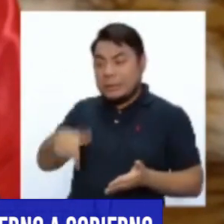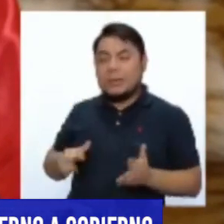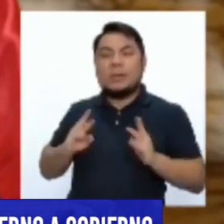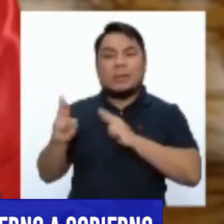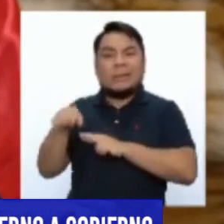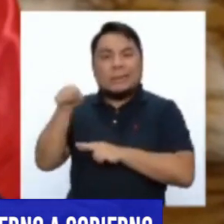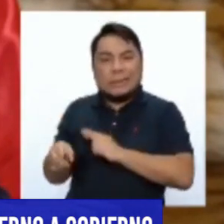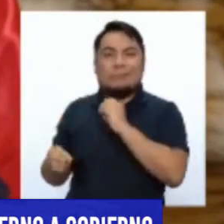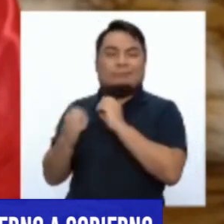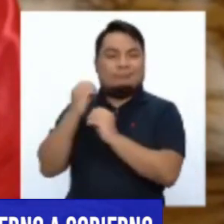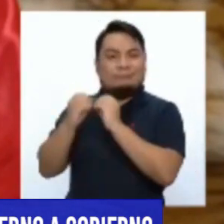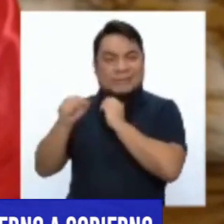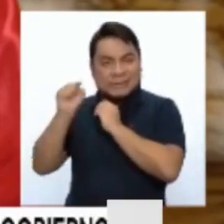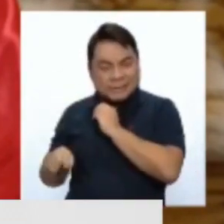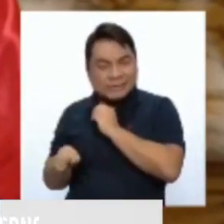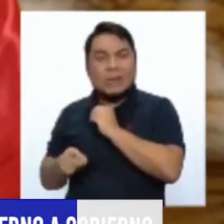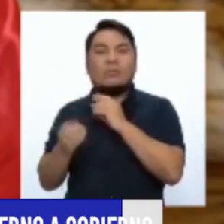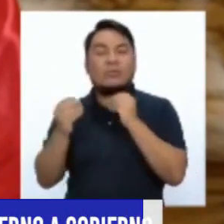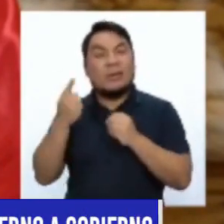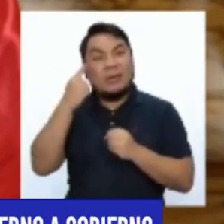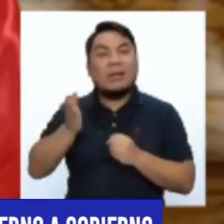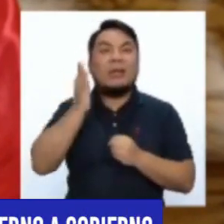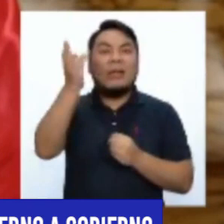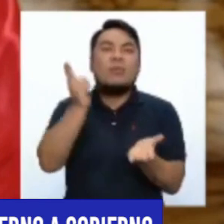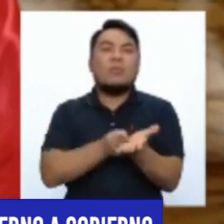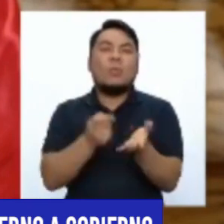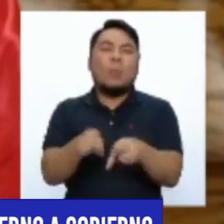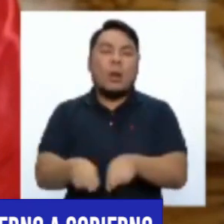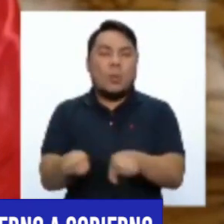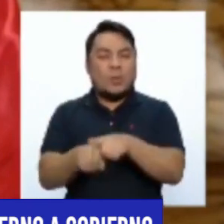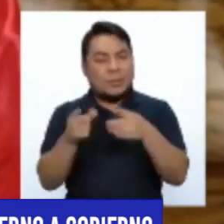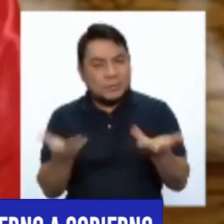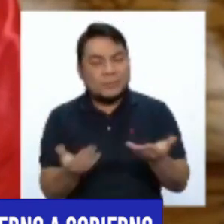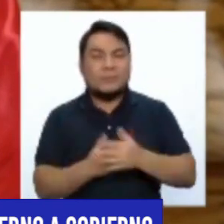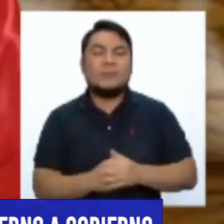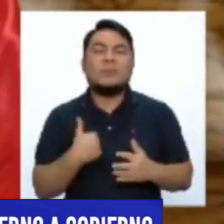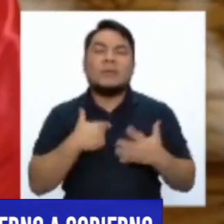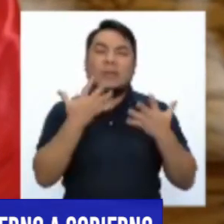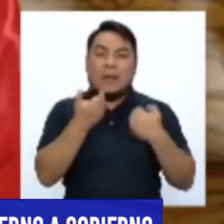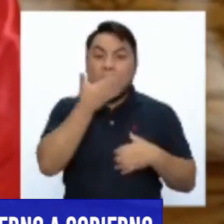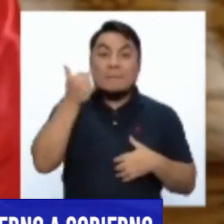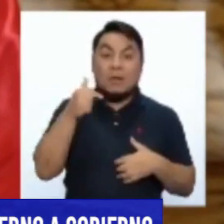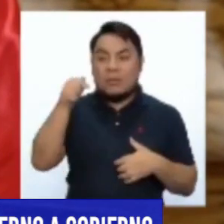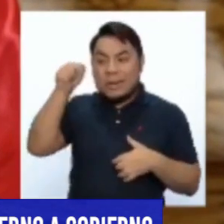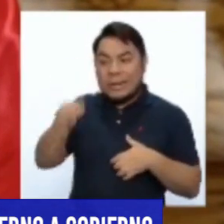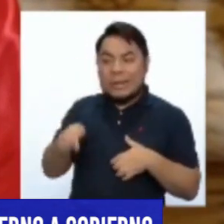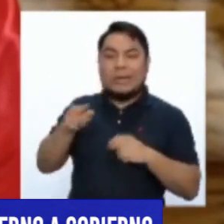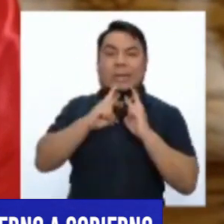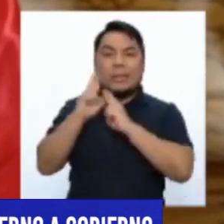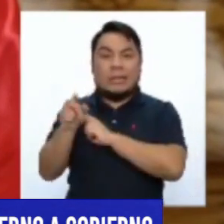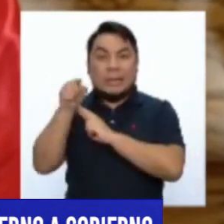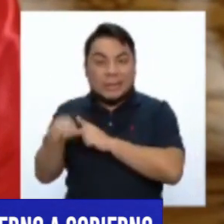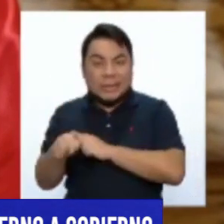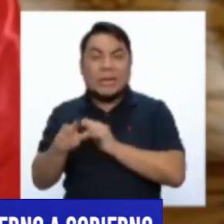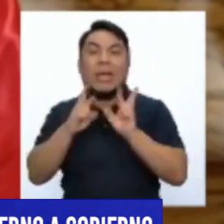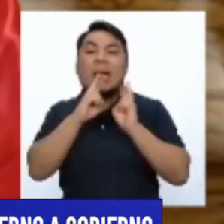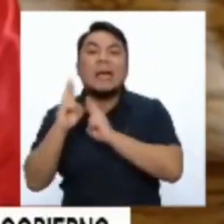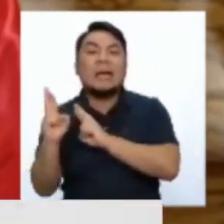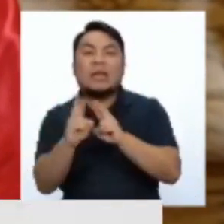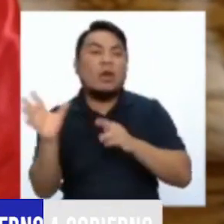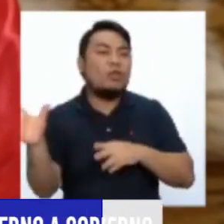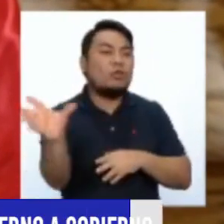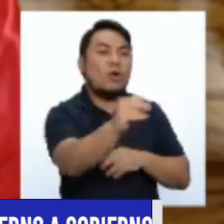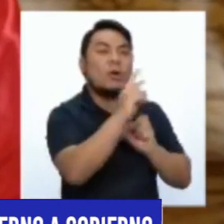se repiten el mismo daño. Queremos intervenir los ríos